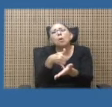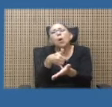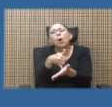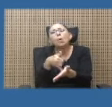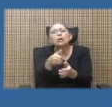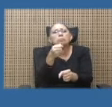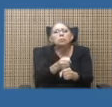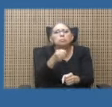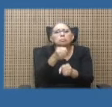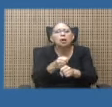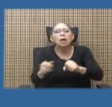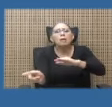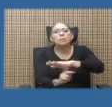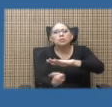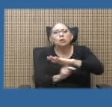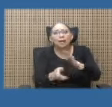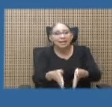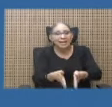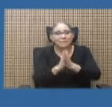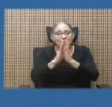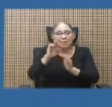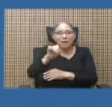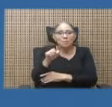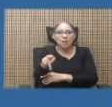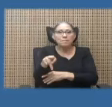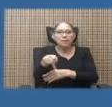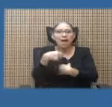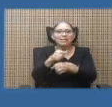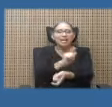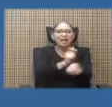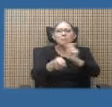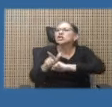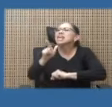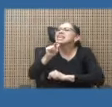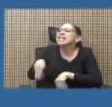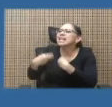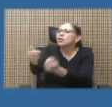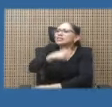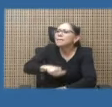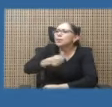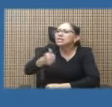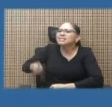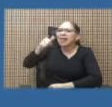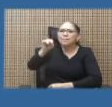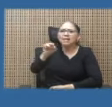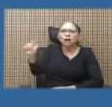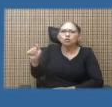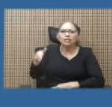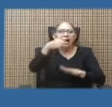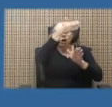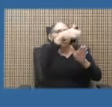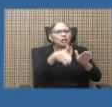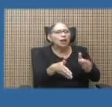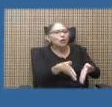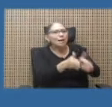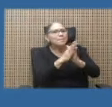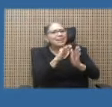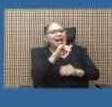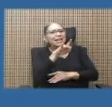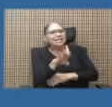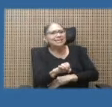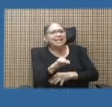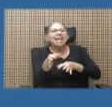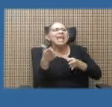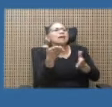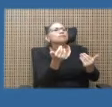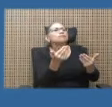y le pide al MEP hacer cambios. ¿Quién le dio esa potestad, Marta Costa? Contraloría pide a Liza explicación de